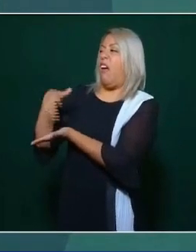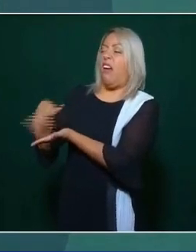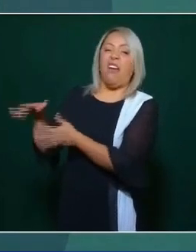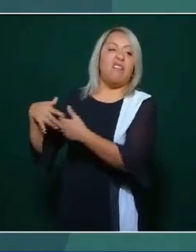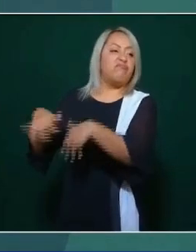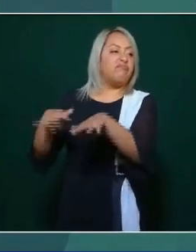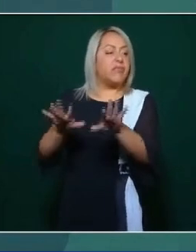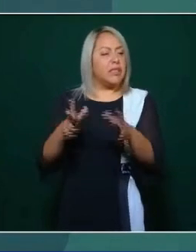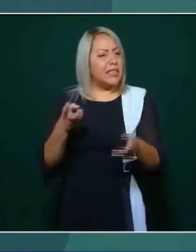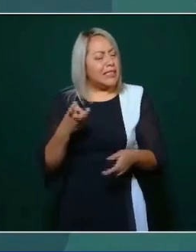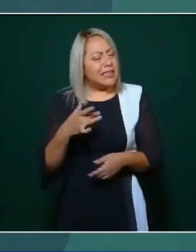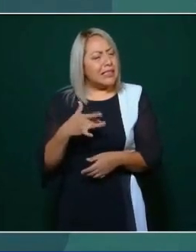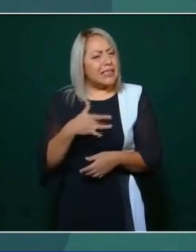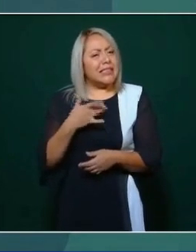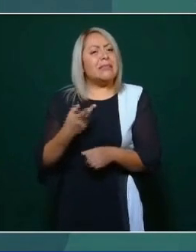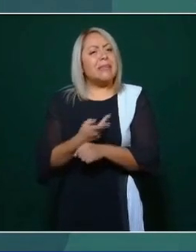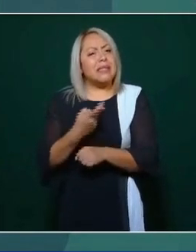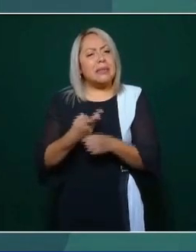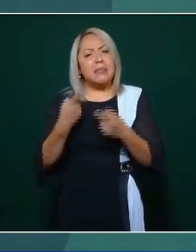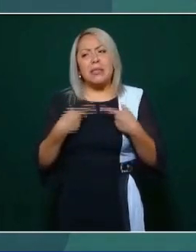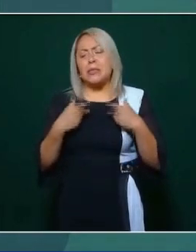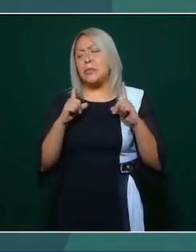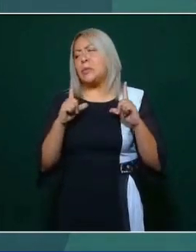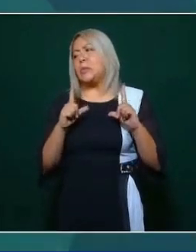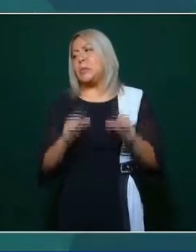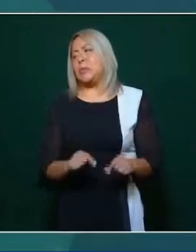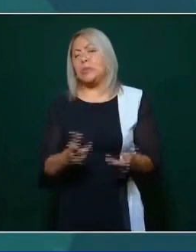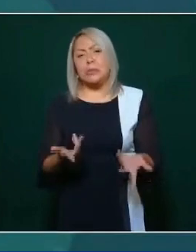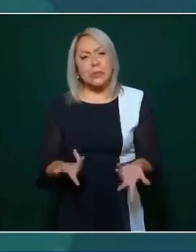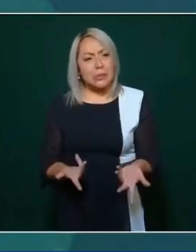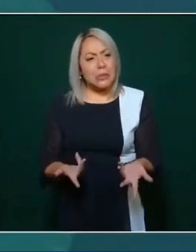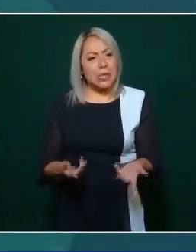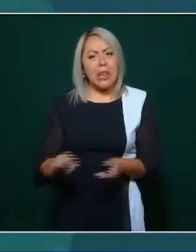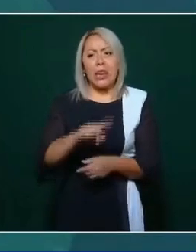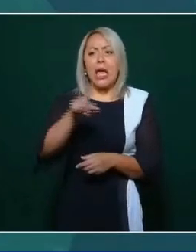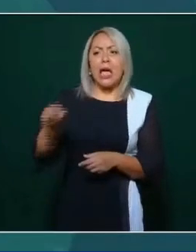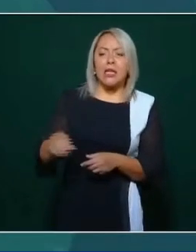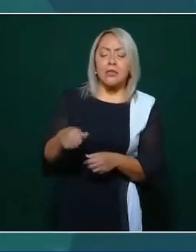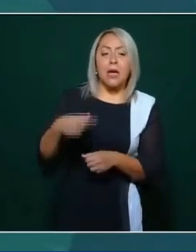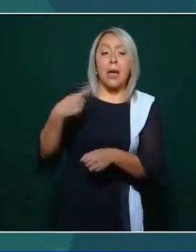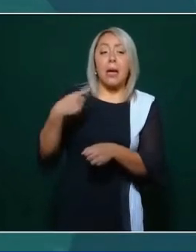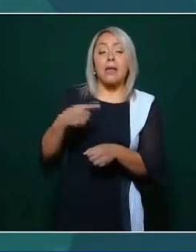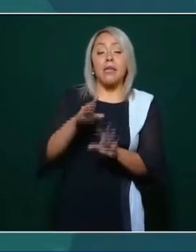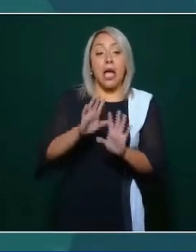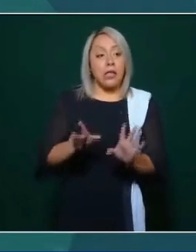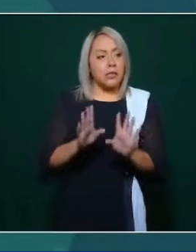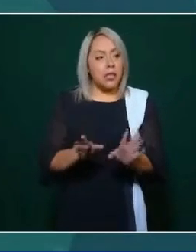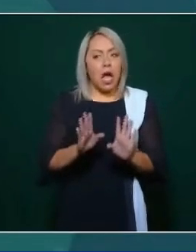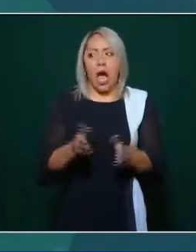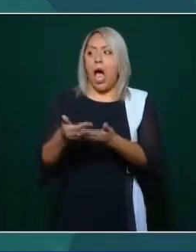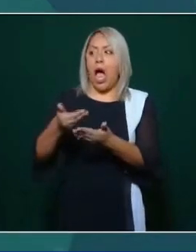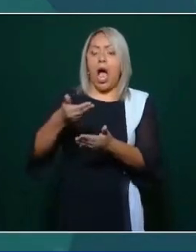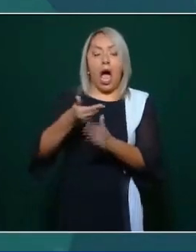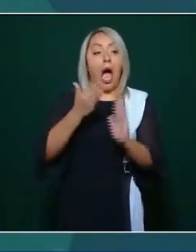ya lo más indigno, ya que vienes a pedirme si ya te di,